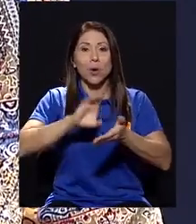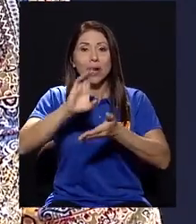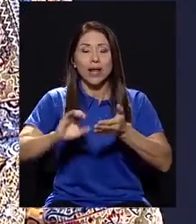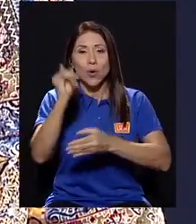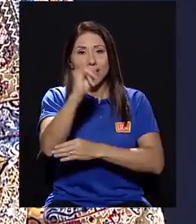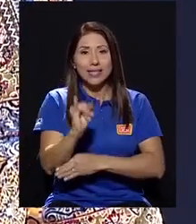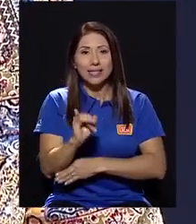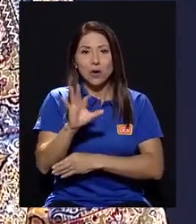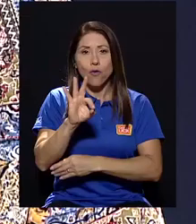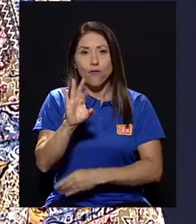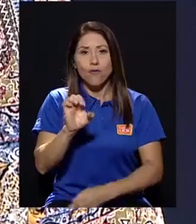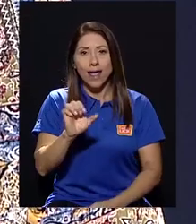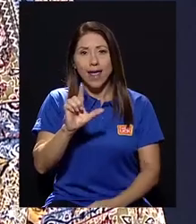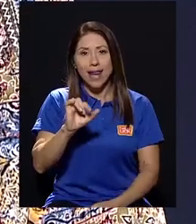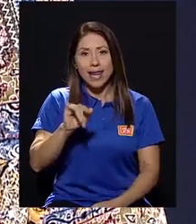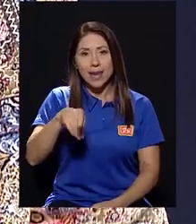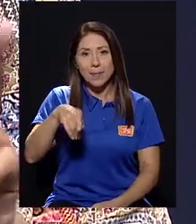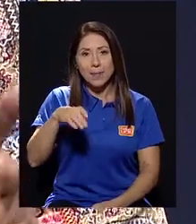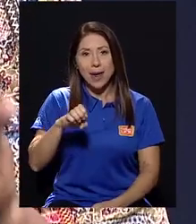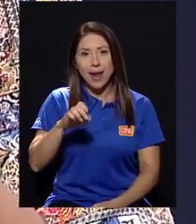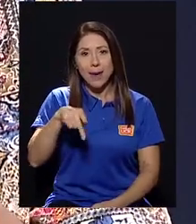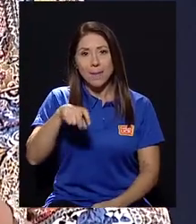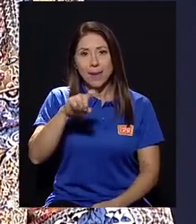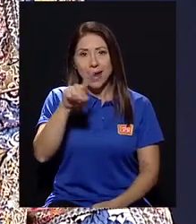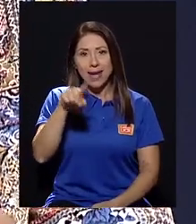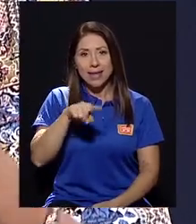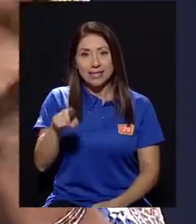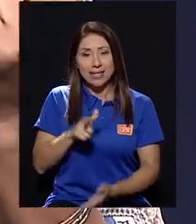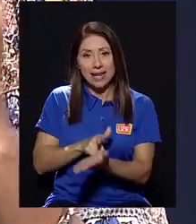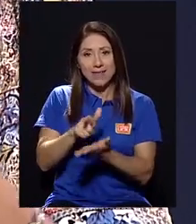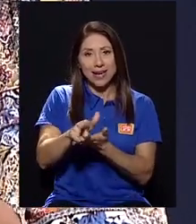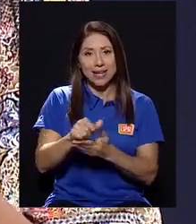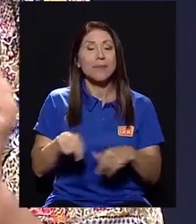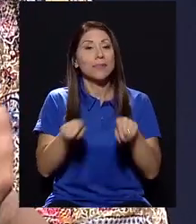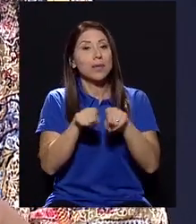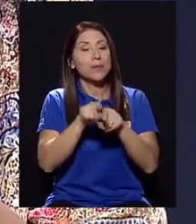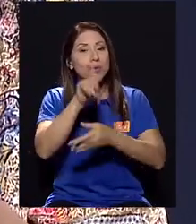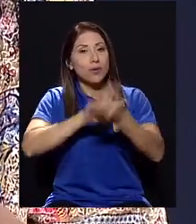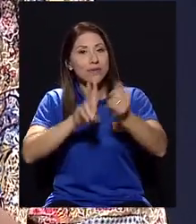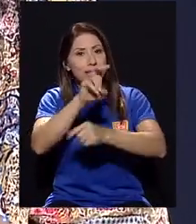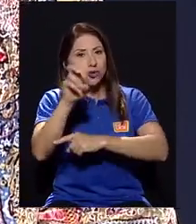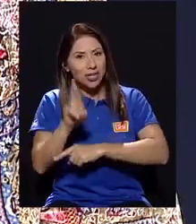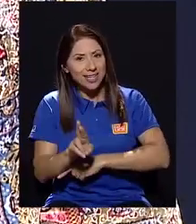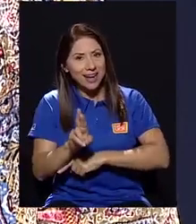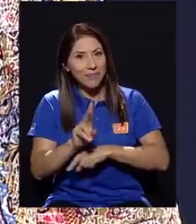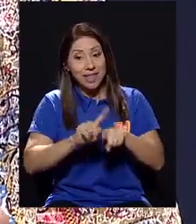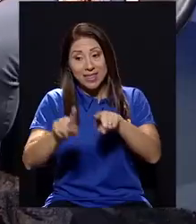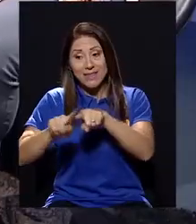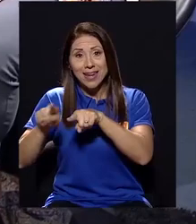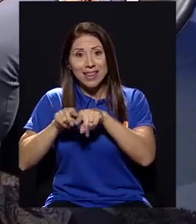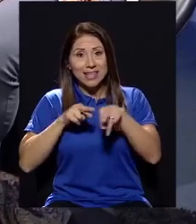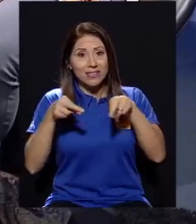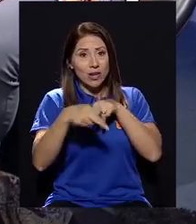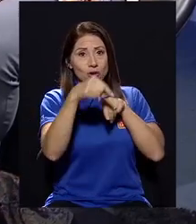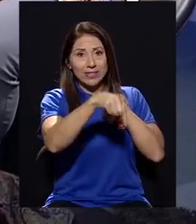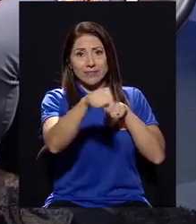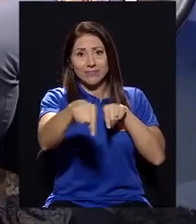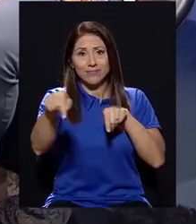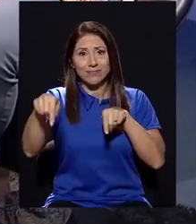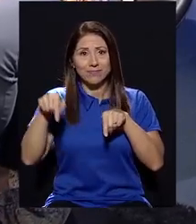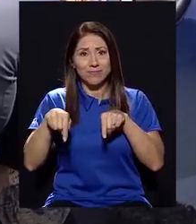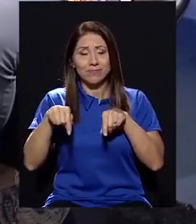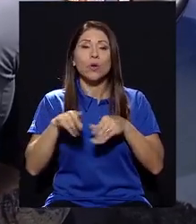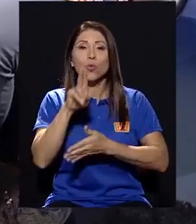Felipe Pérez de Liberia. Y Universidad de Costa Rica, en las diferentes regiones también, UCEDES, Universidad Nacional